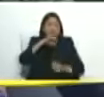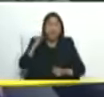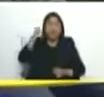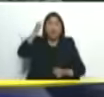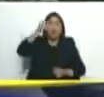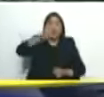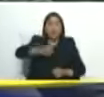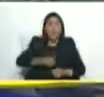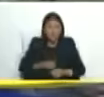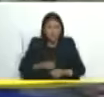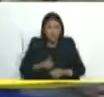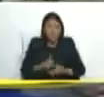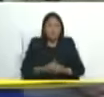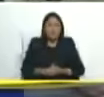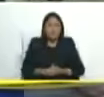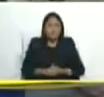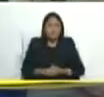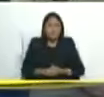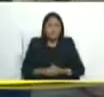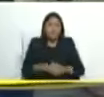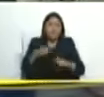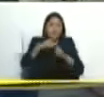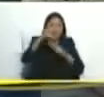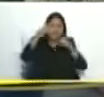grandes pensadores incluyéndolo a él